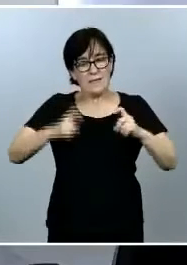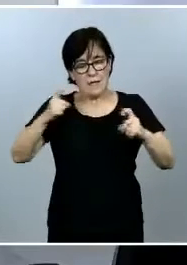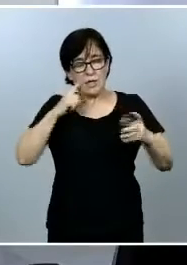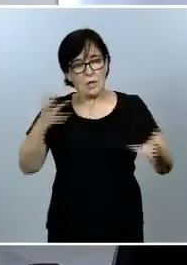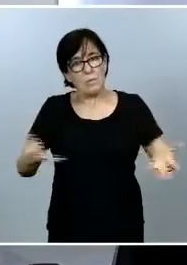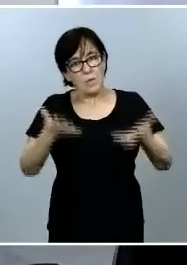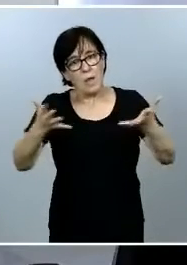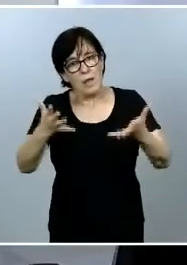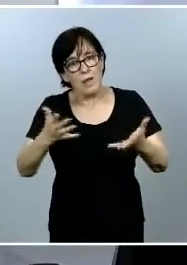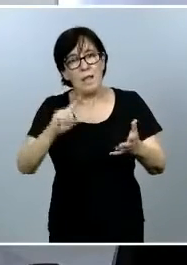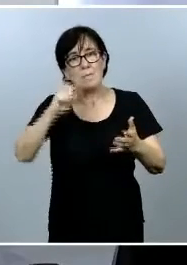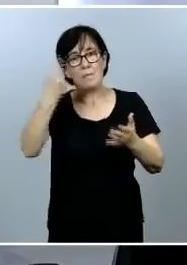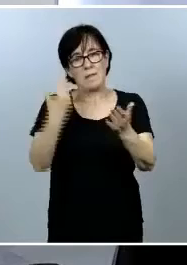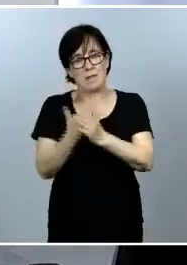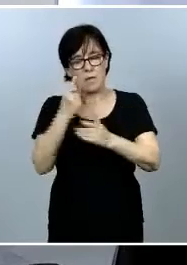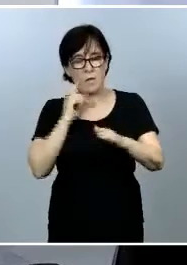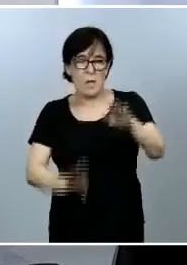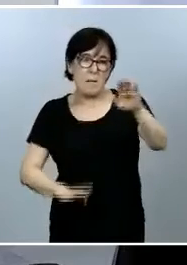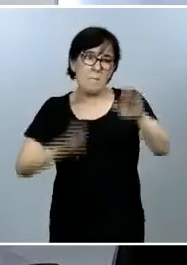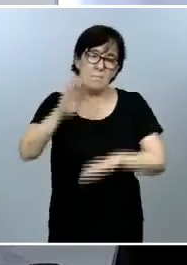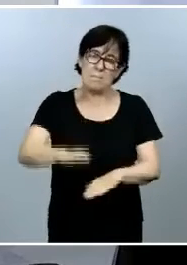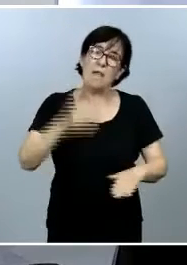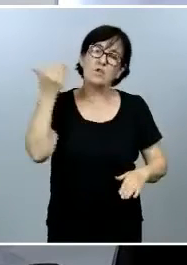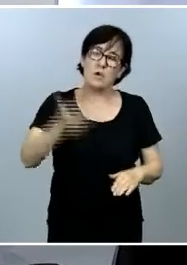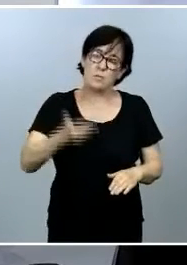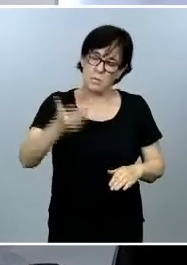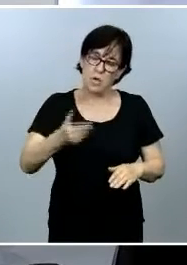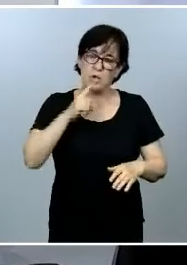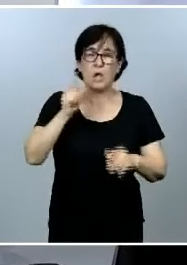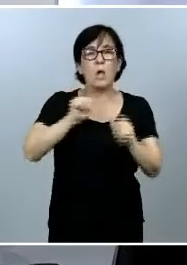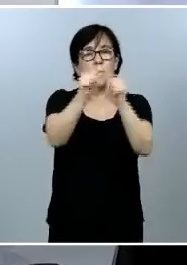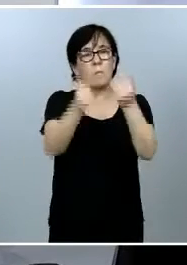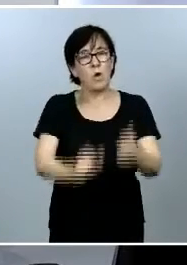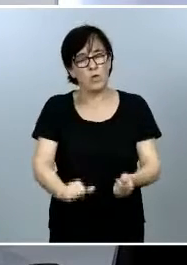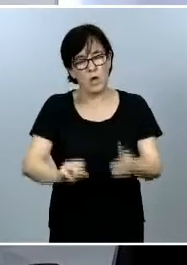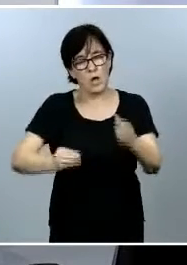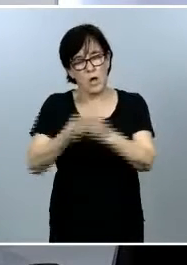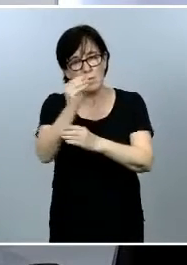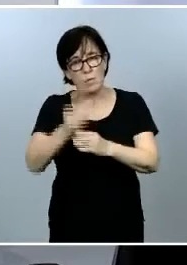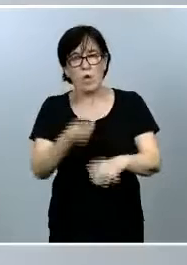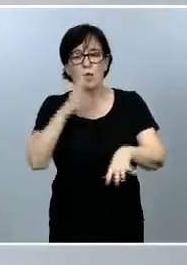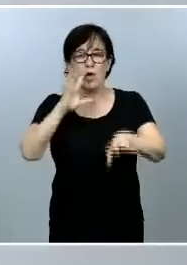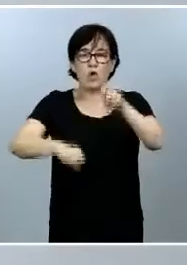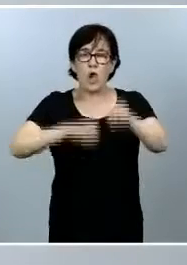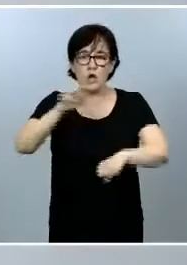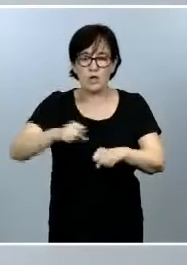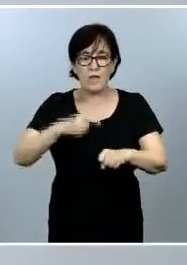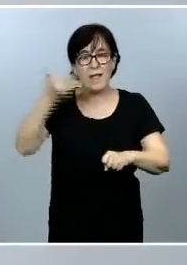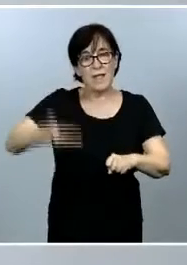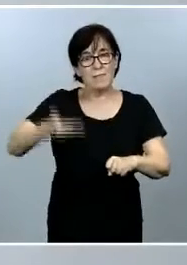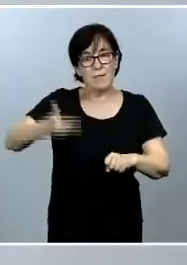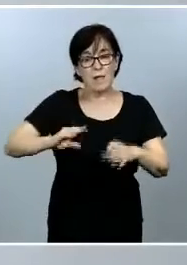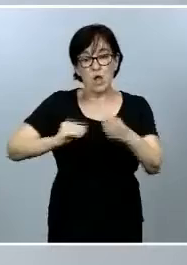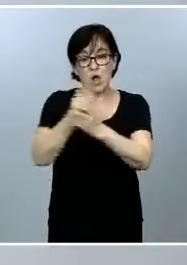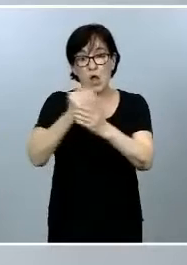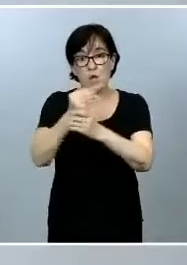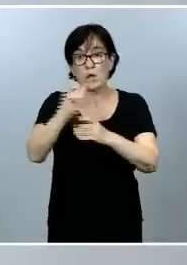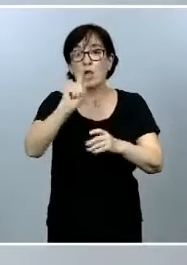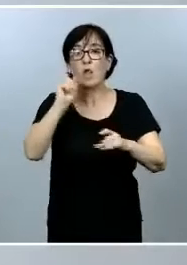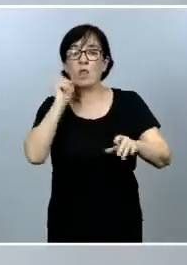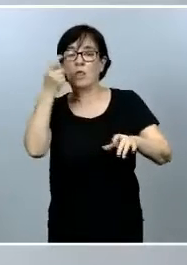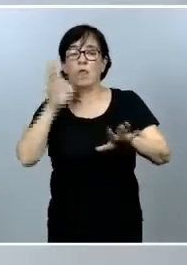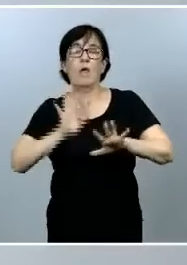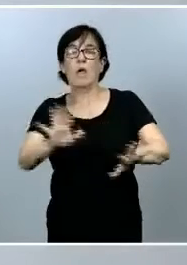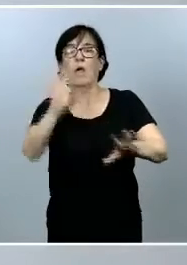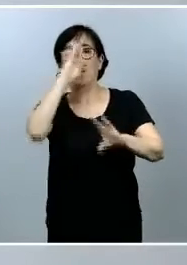el primer día un paso importante hacia un modelo de producción y consumo en el que el valor de los productos no quede reducido